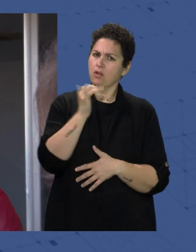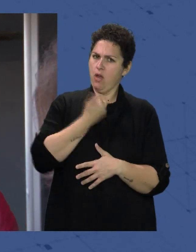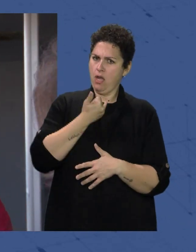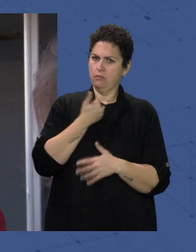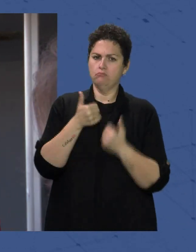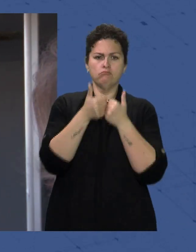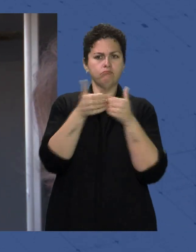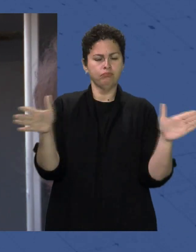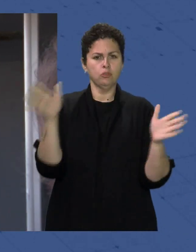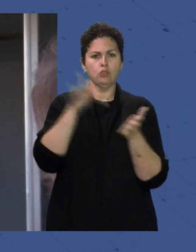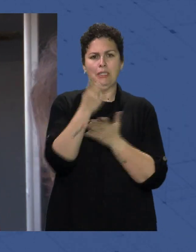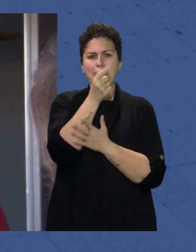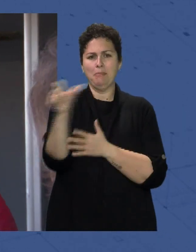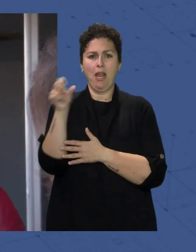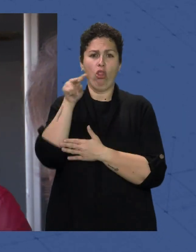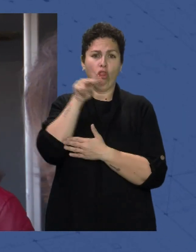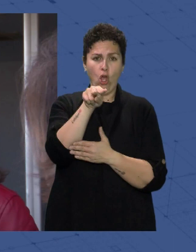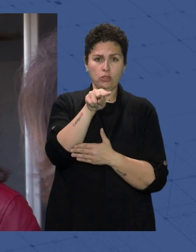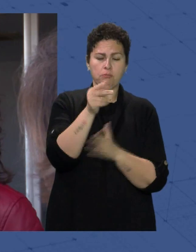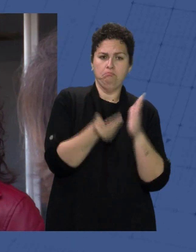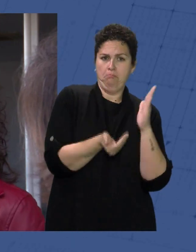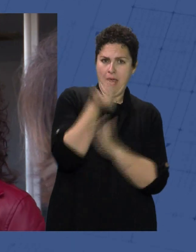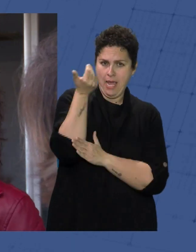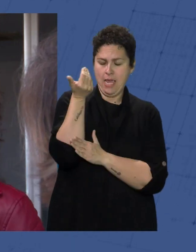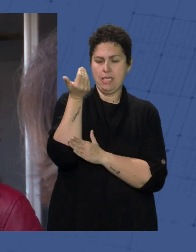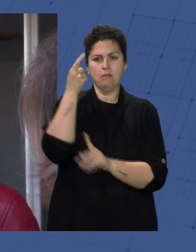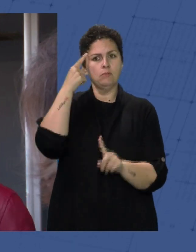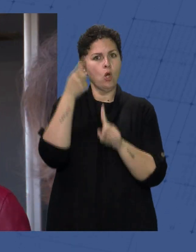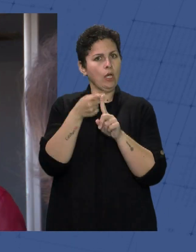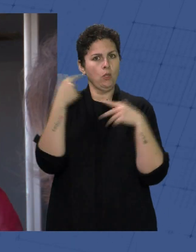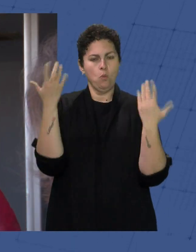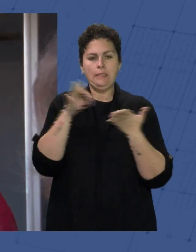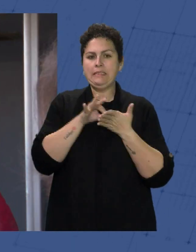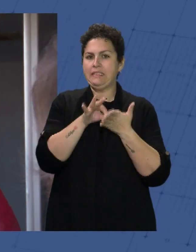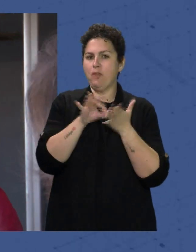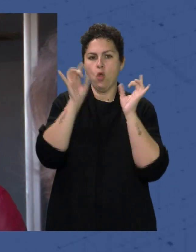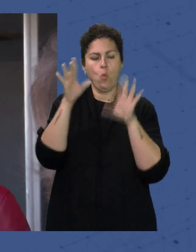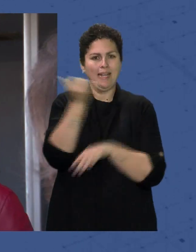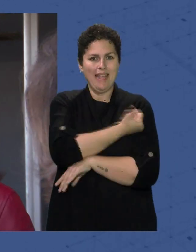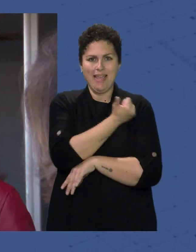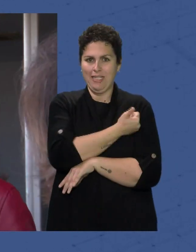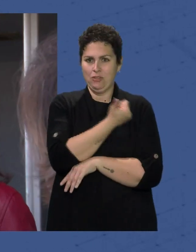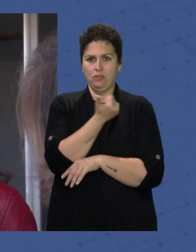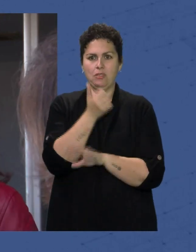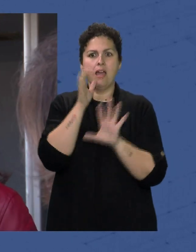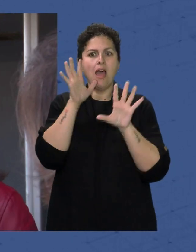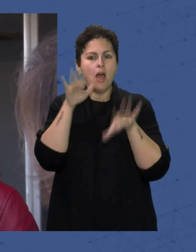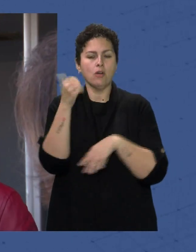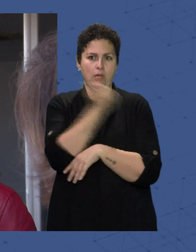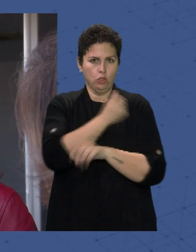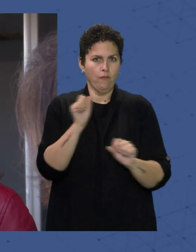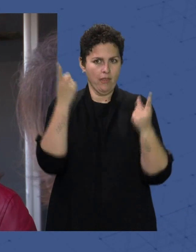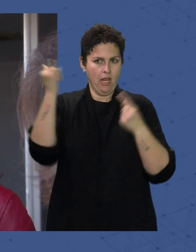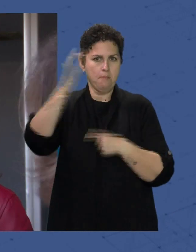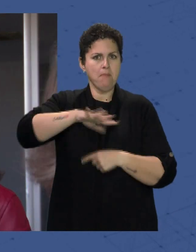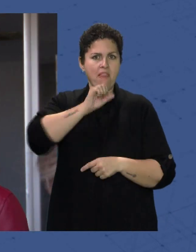abierta Dos días a la semana En principio Por las mañanas Para dar Pues los mismos servicios Que se da en el registro Que actualmente Está el registro oficial Que está en